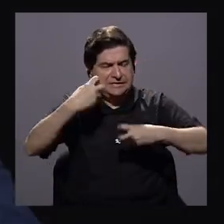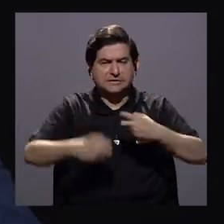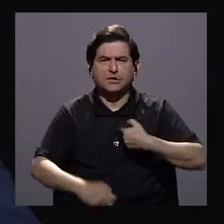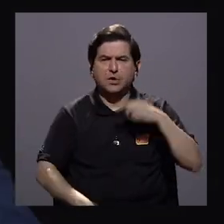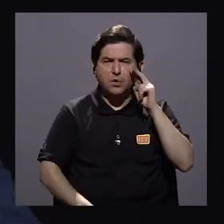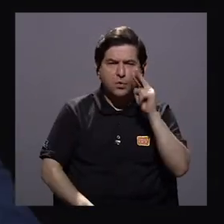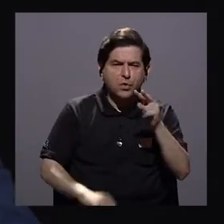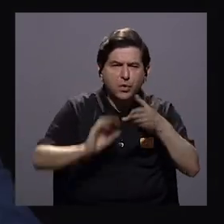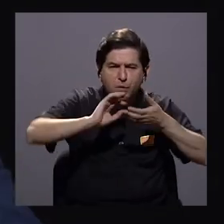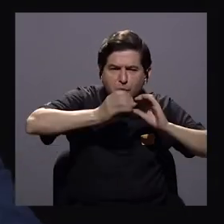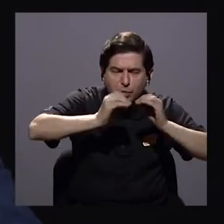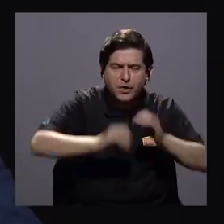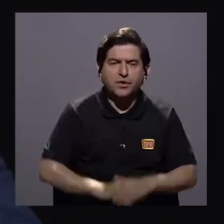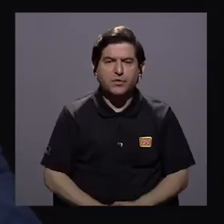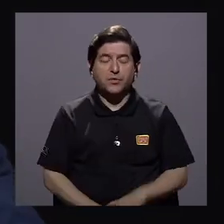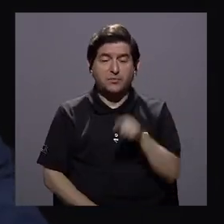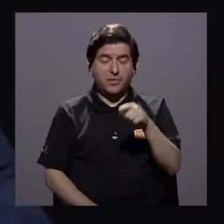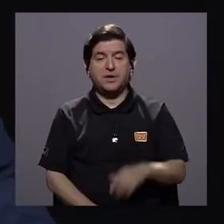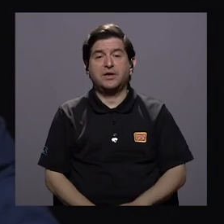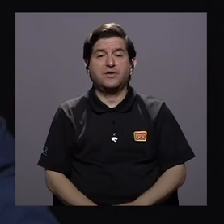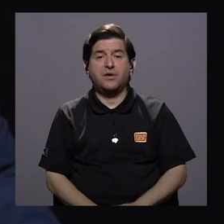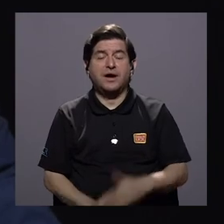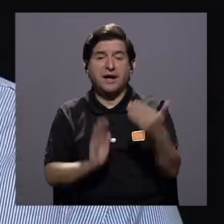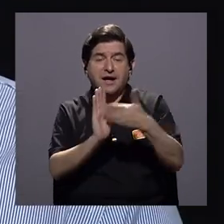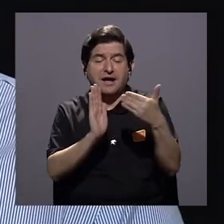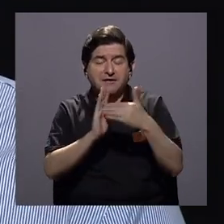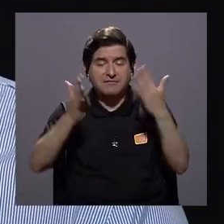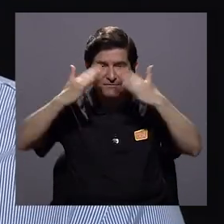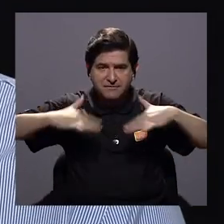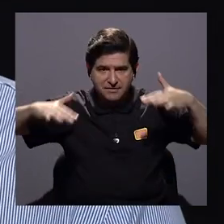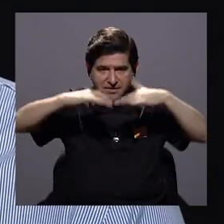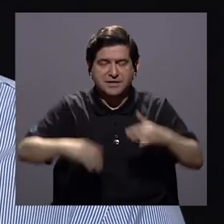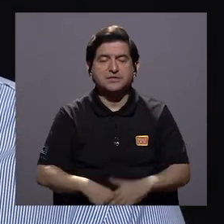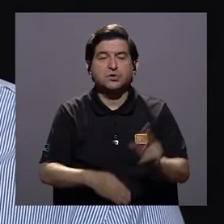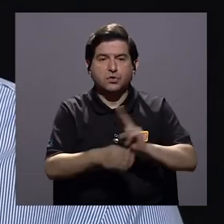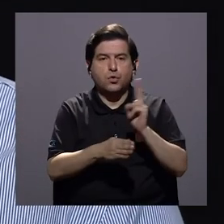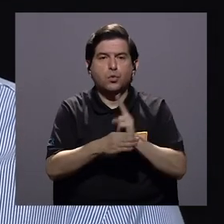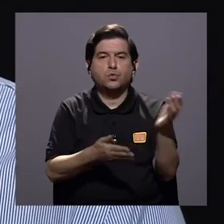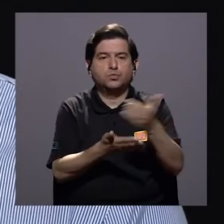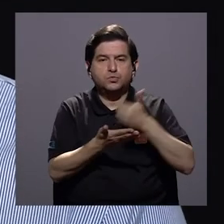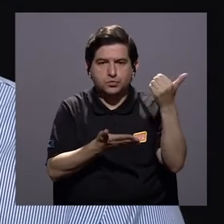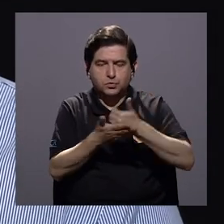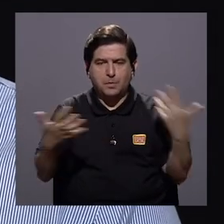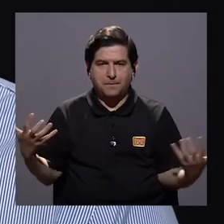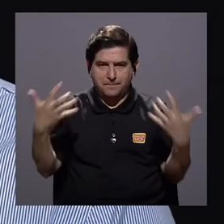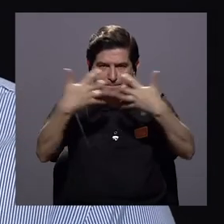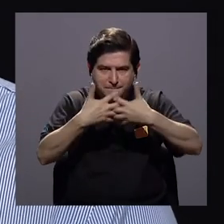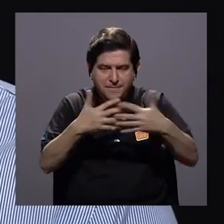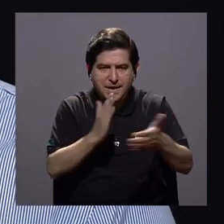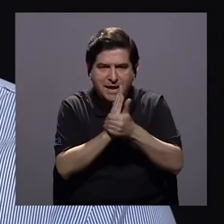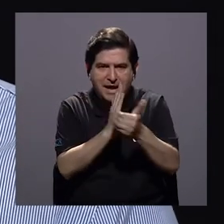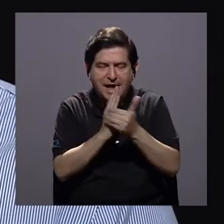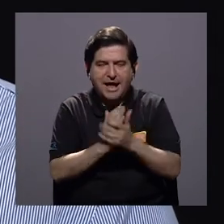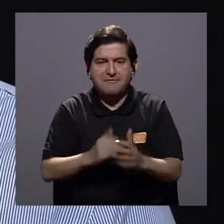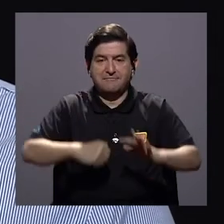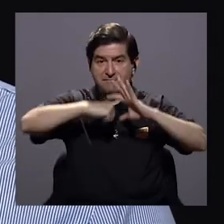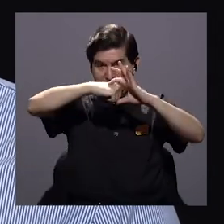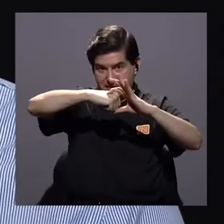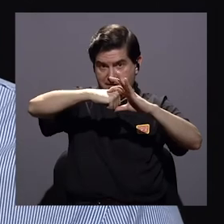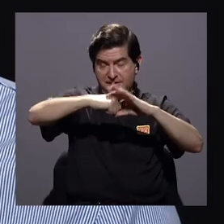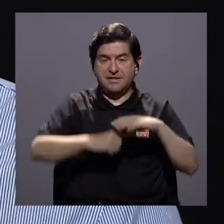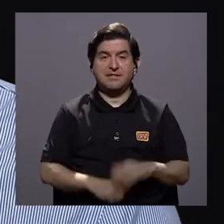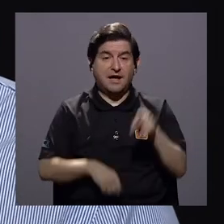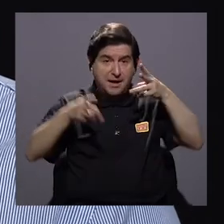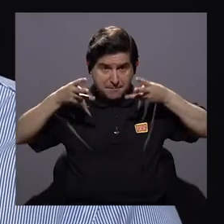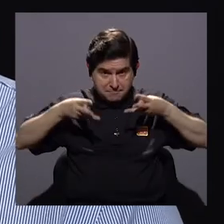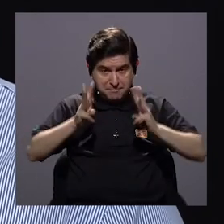si uno ve los datos que la huella ecológica presenta que son el uso real de recursos combinado con la capacidad del planeta que